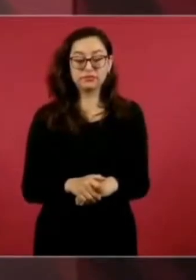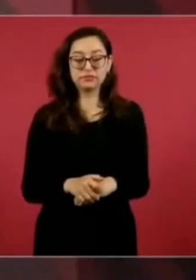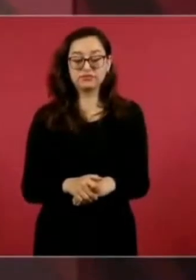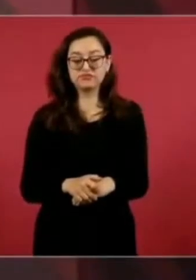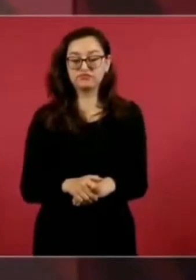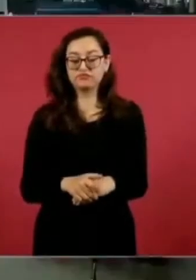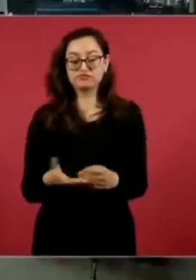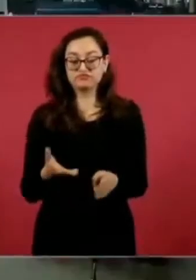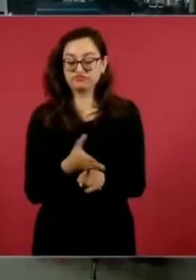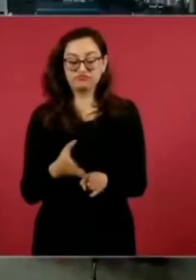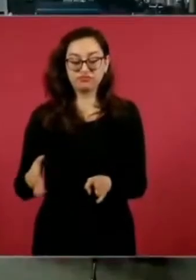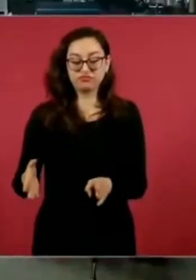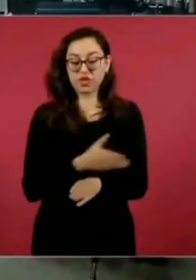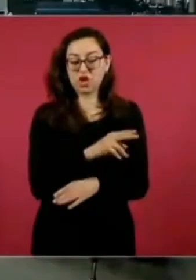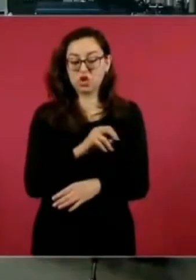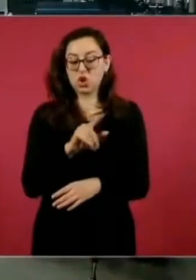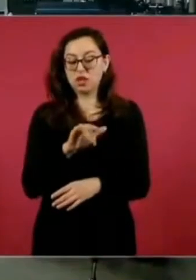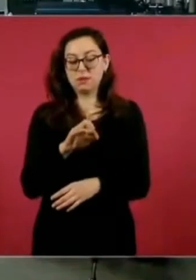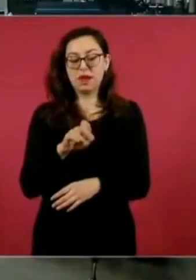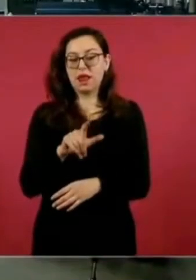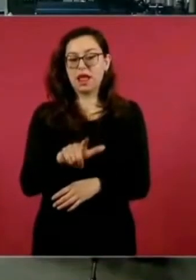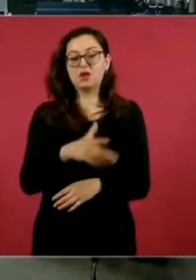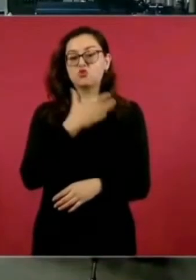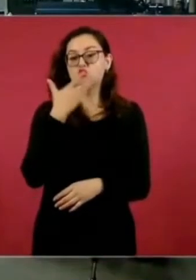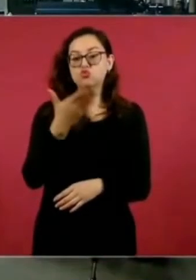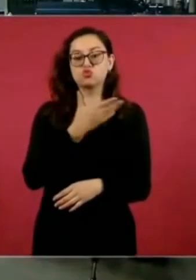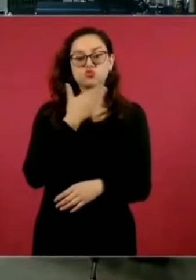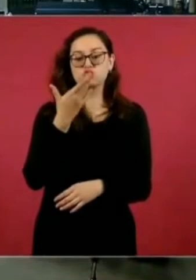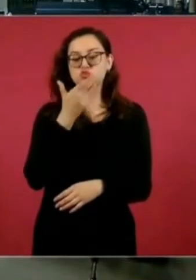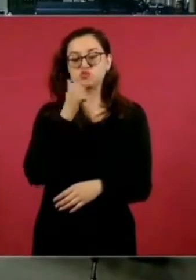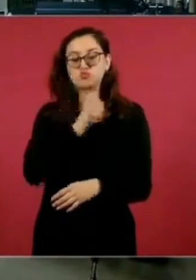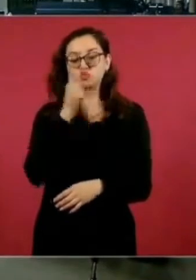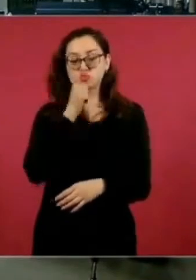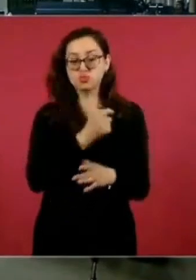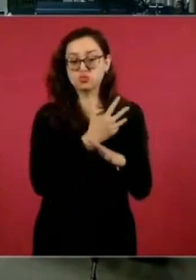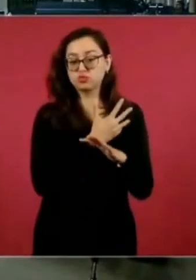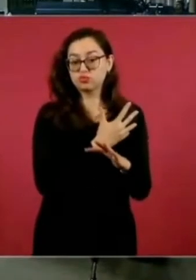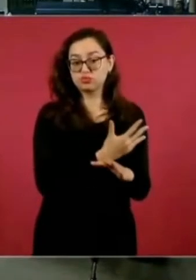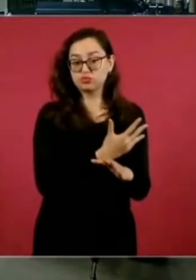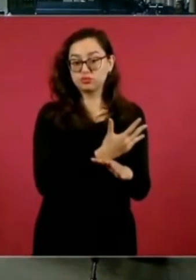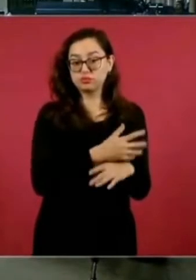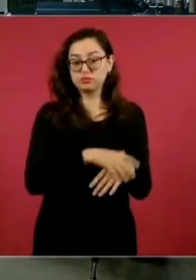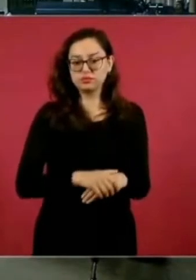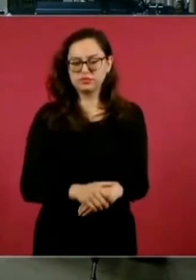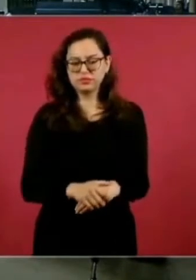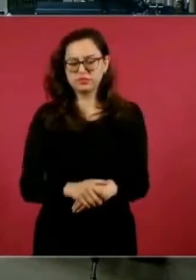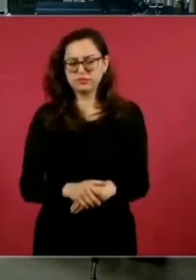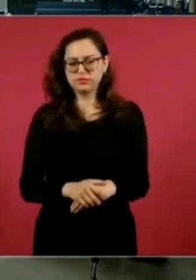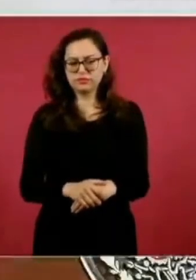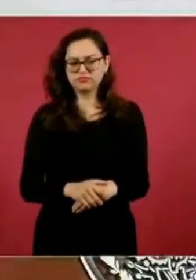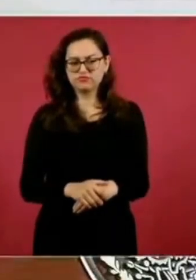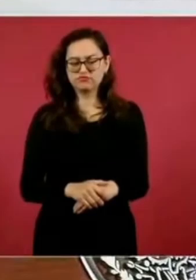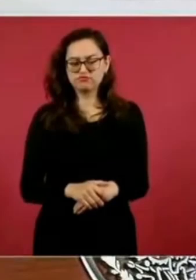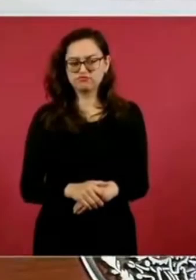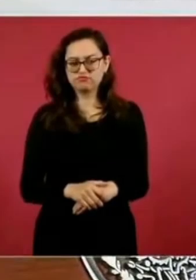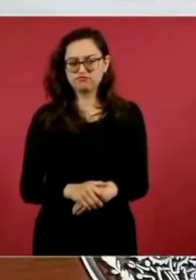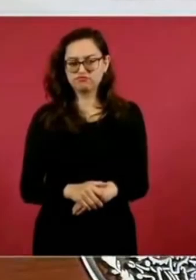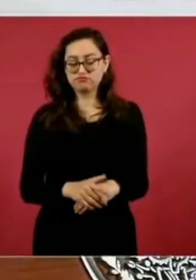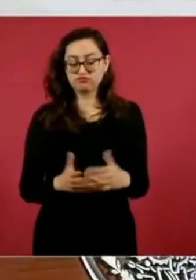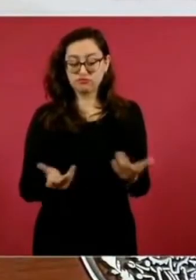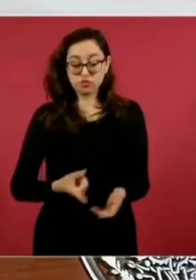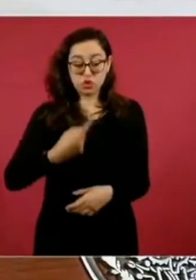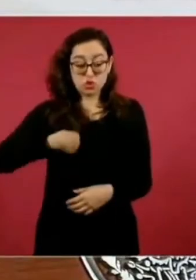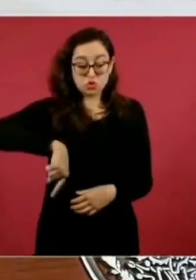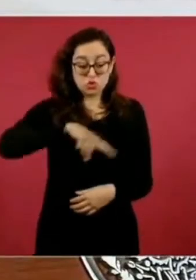neoliberales, corruptos. Pero decían si no hubiésemos hecho esto,